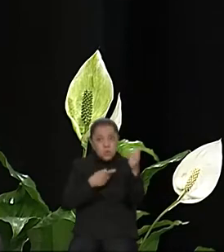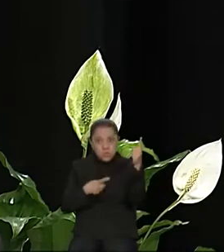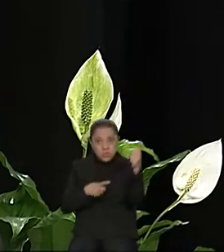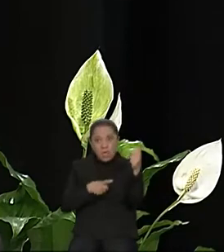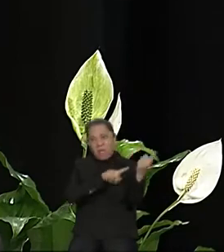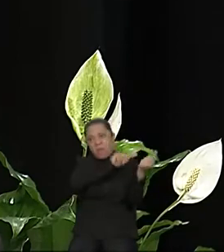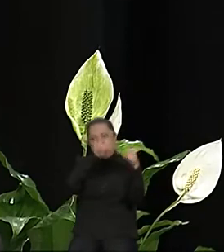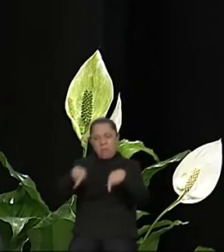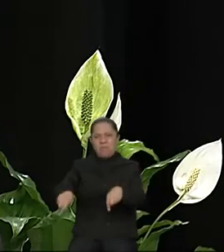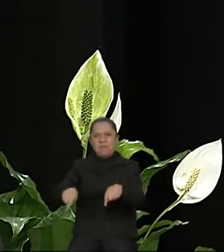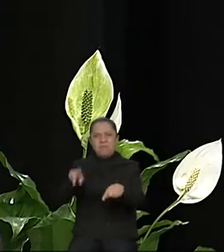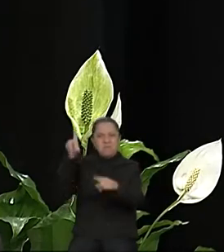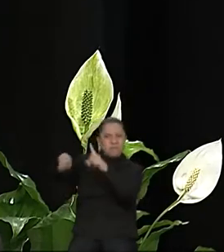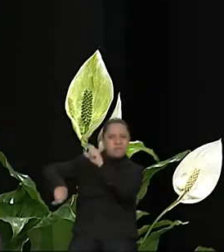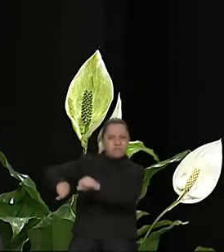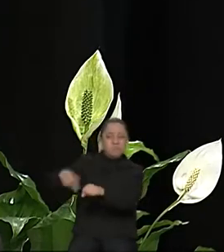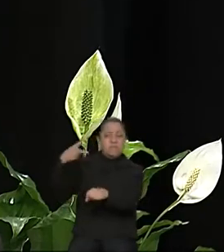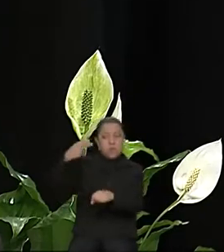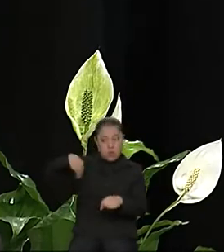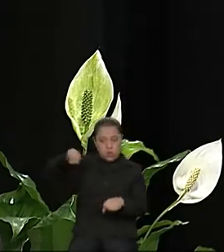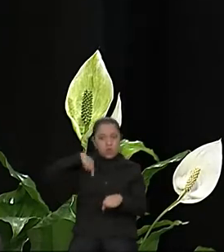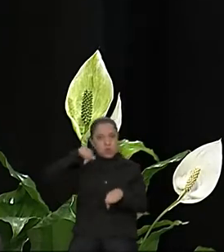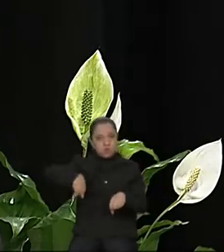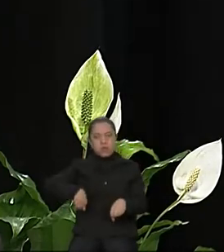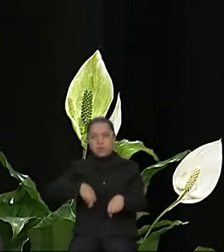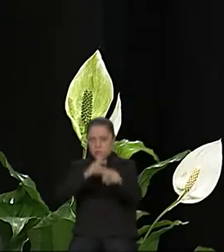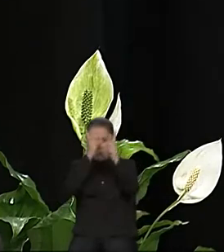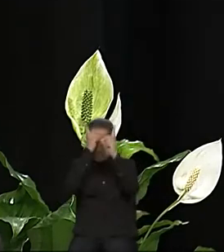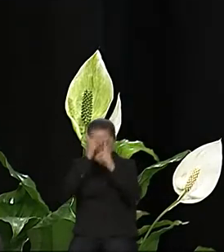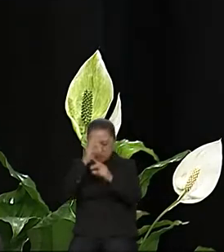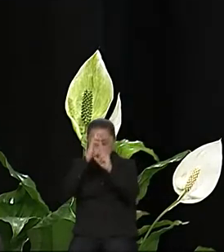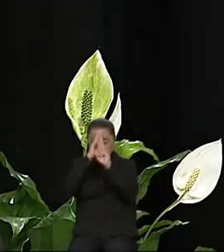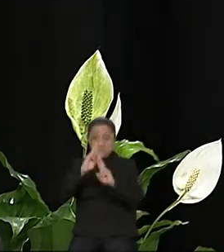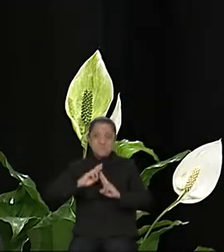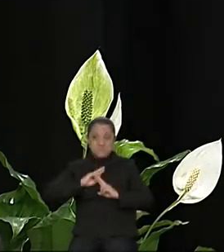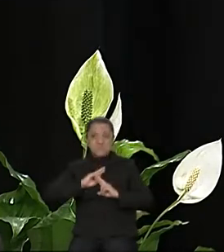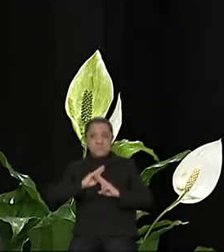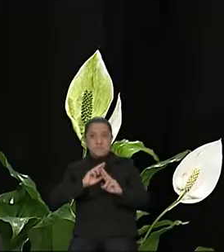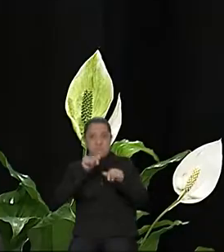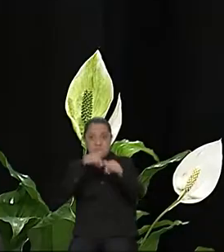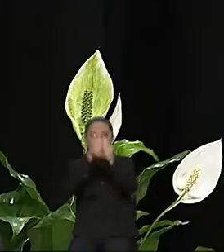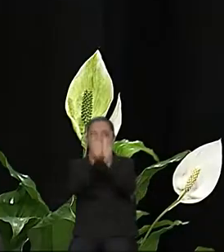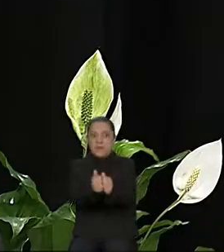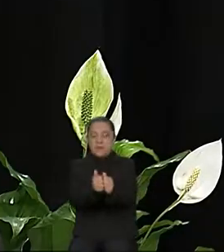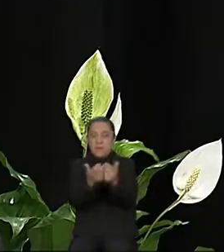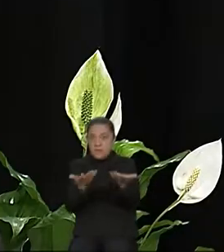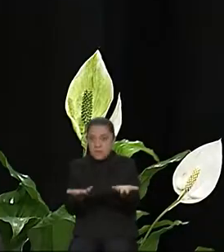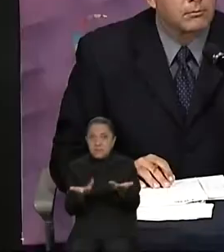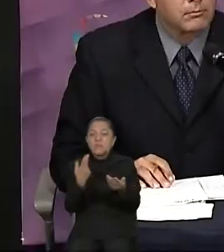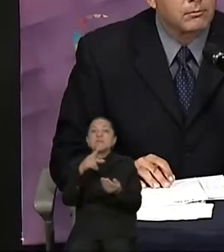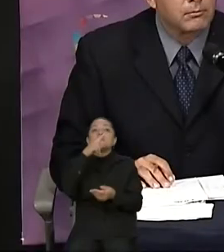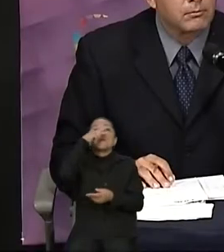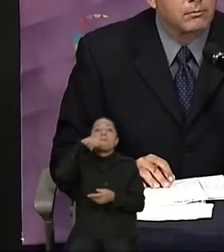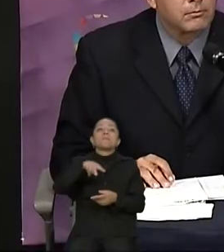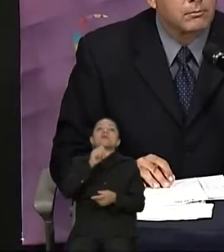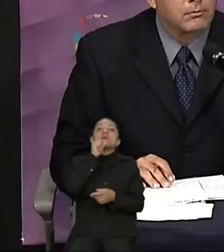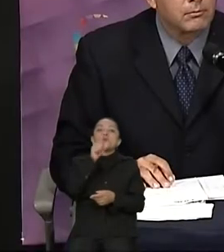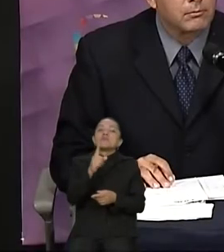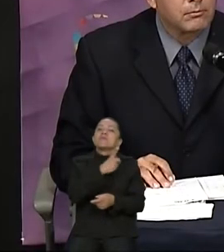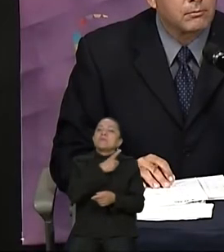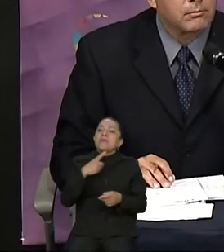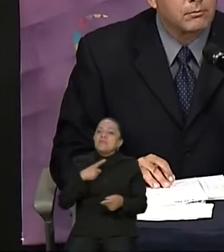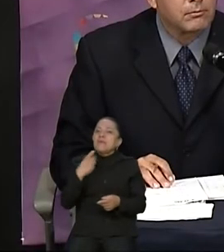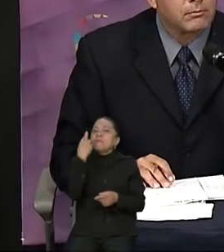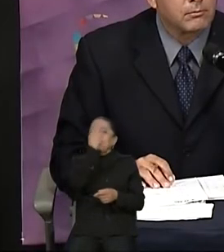debemos dignificar nuestra permanencia. Y también, bueno, obviamente México tiene que revisar otros